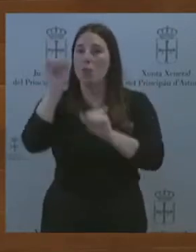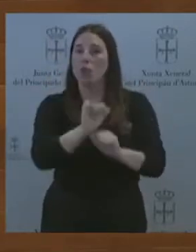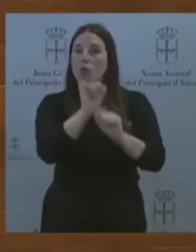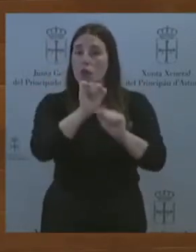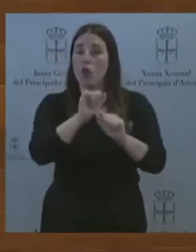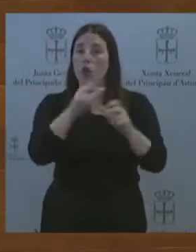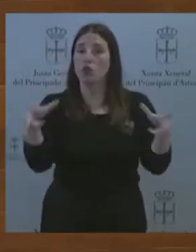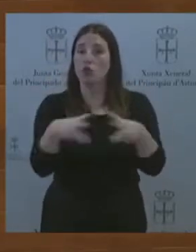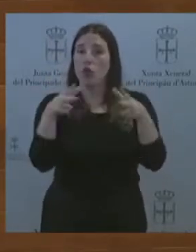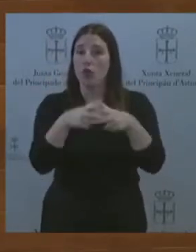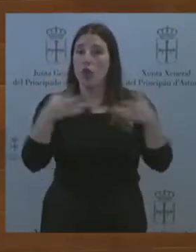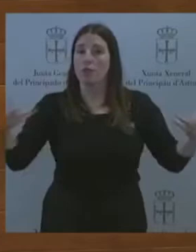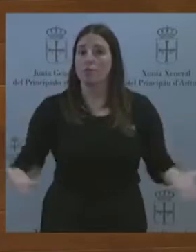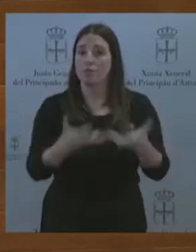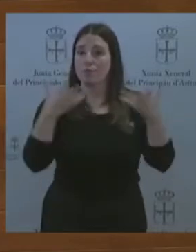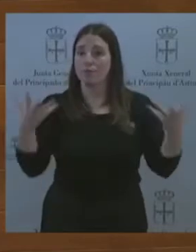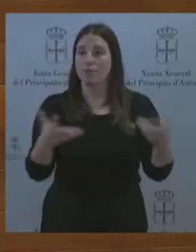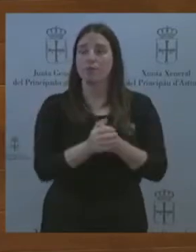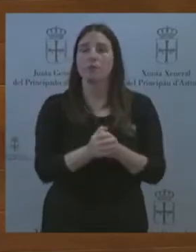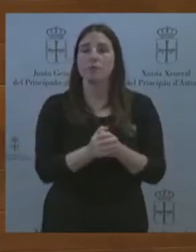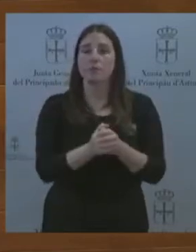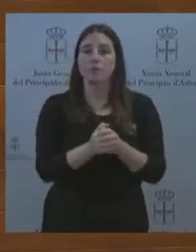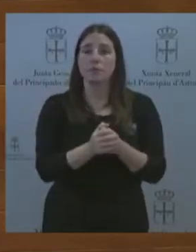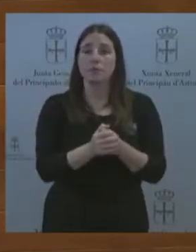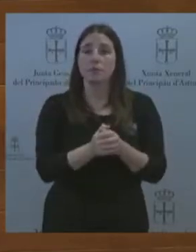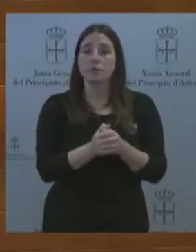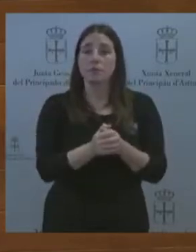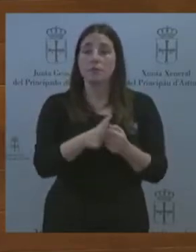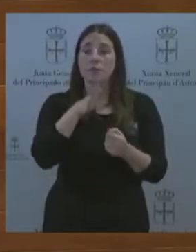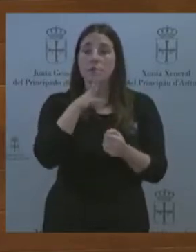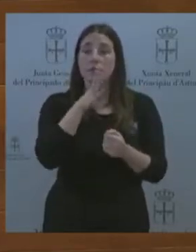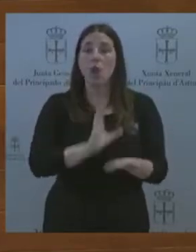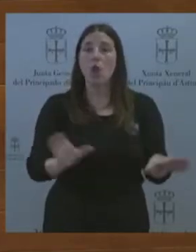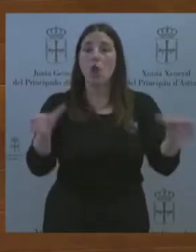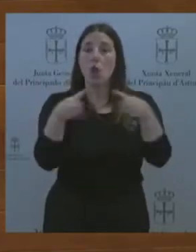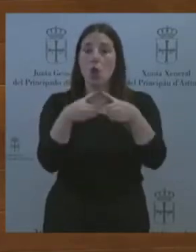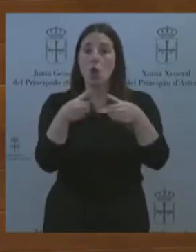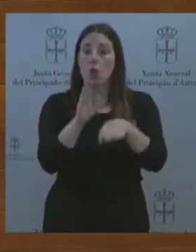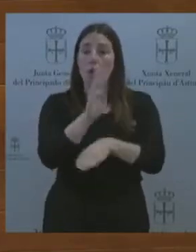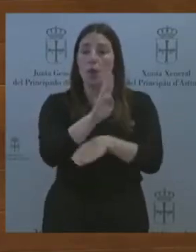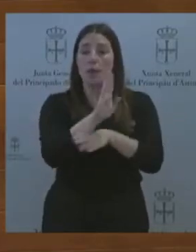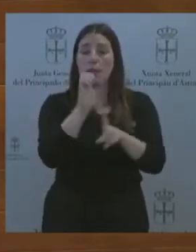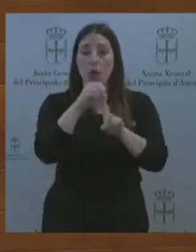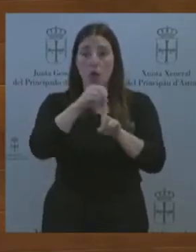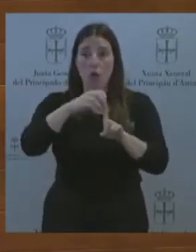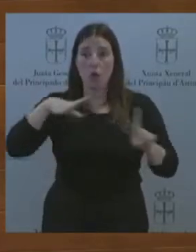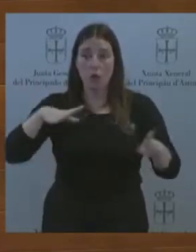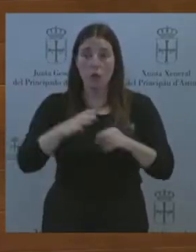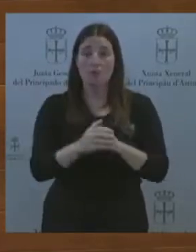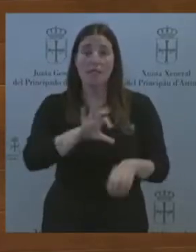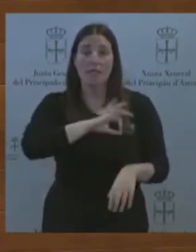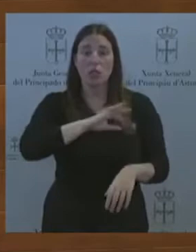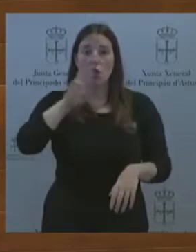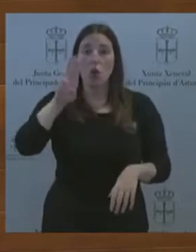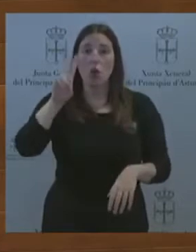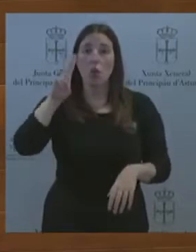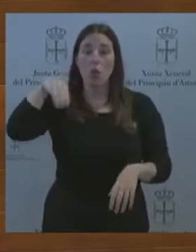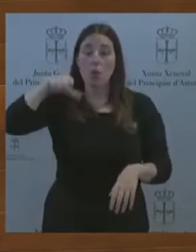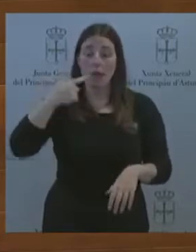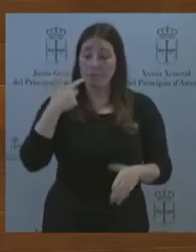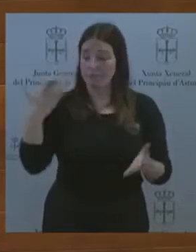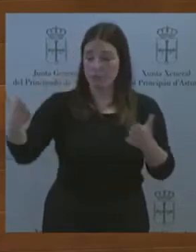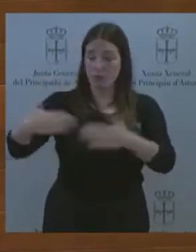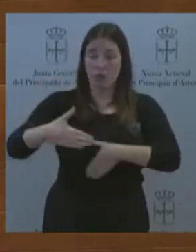Pasamos ahora al grupo parlamentario Foro, que el señor Pumares no se encuentra, pero bueno, le adelantamos al señor Pumares que